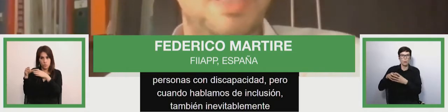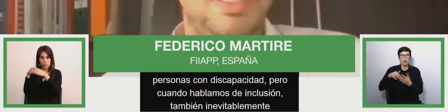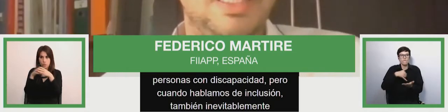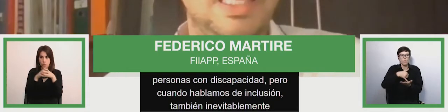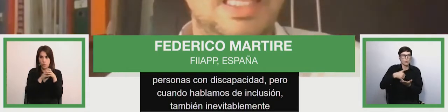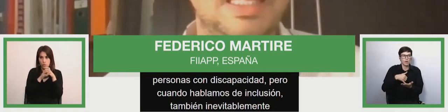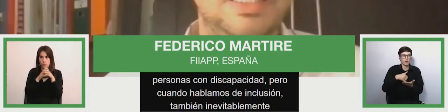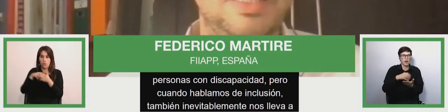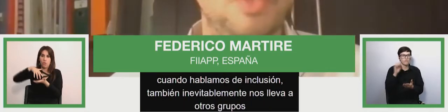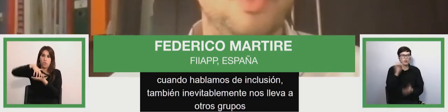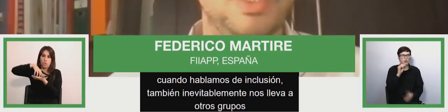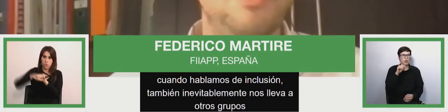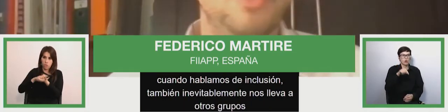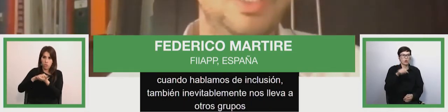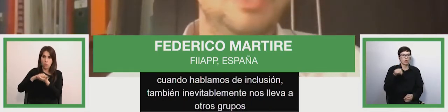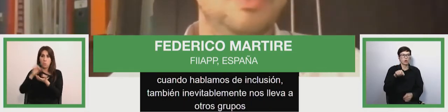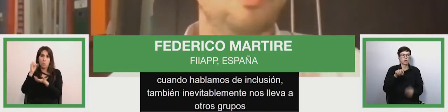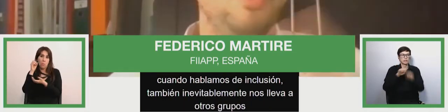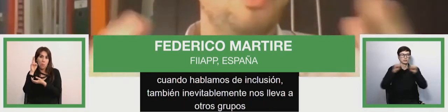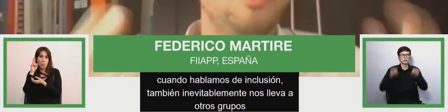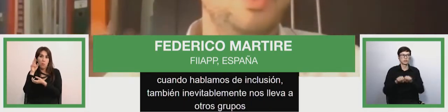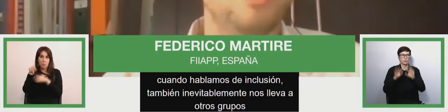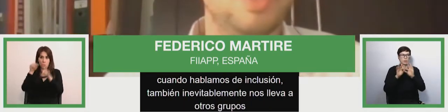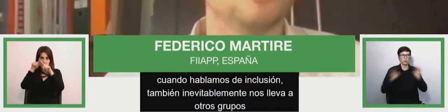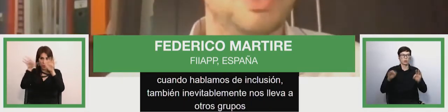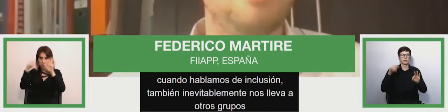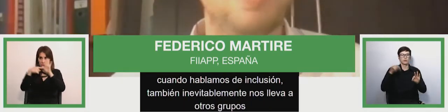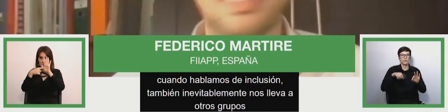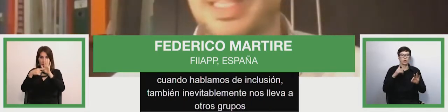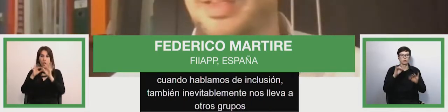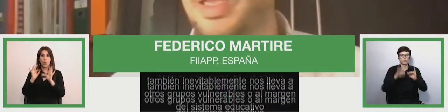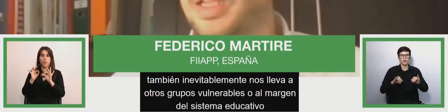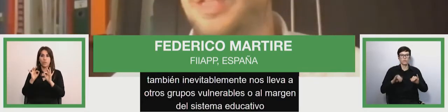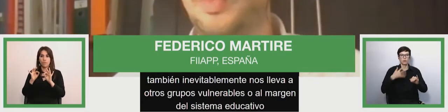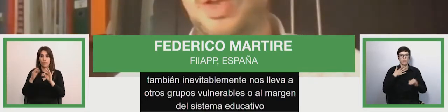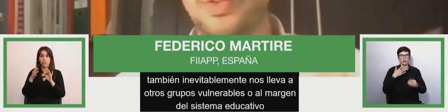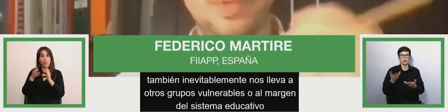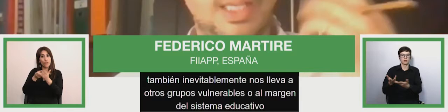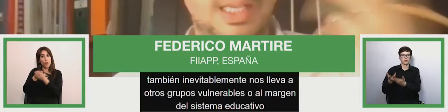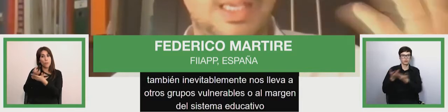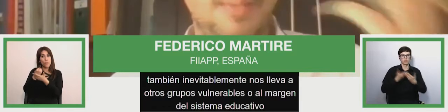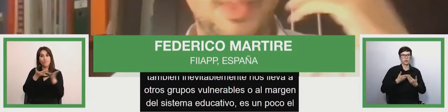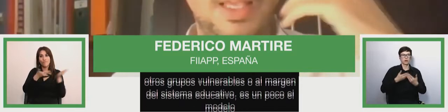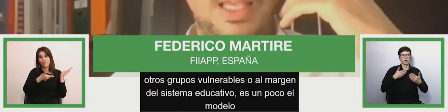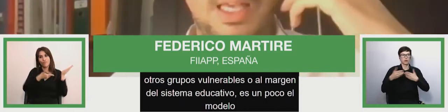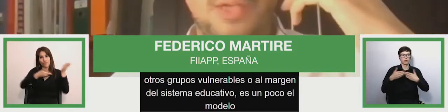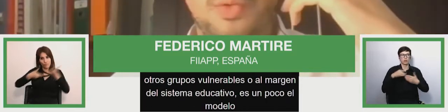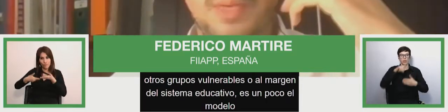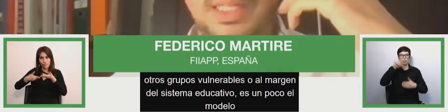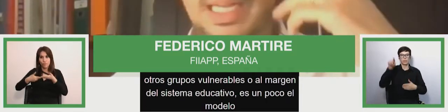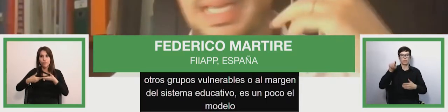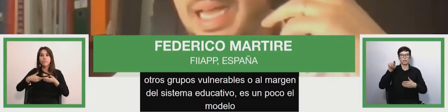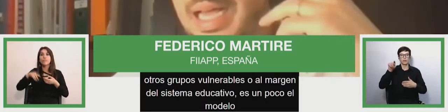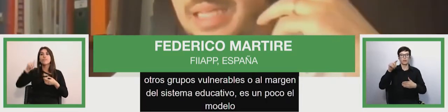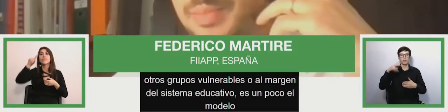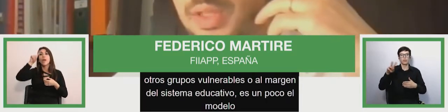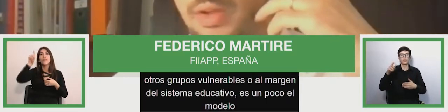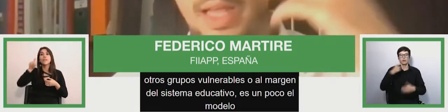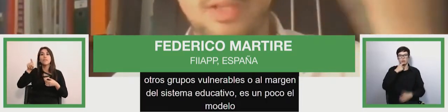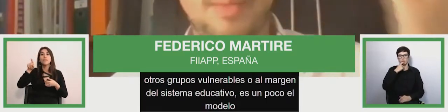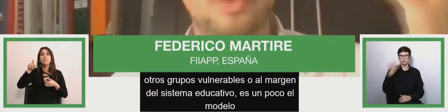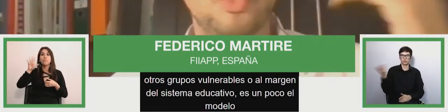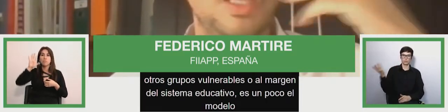o al margen del sistema educativo. este es un poco el modelo que nos llegaba desde New Brunswick y que tú, Magdalena, has